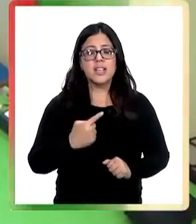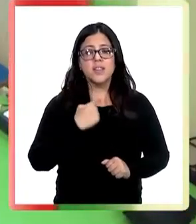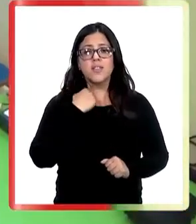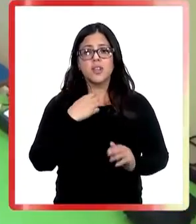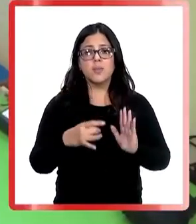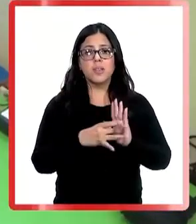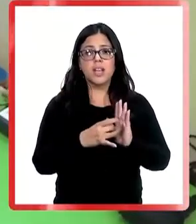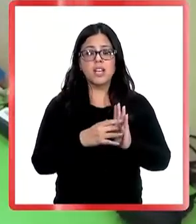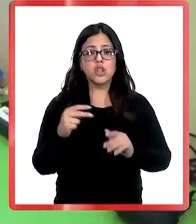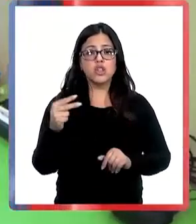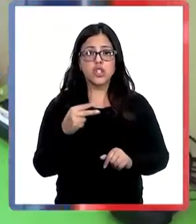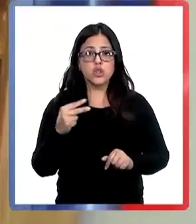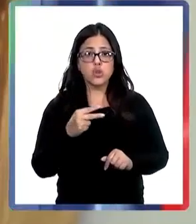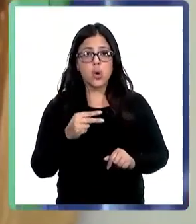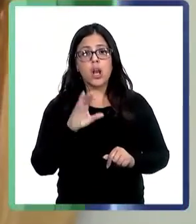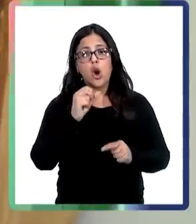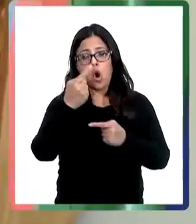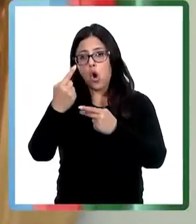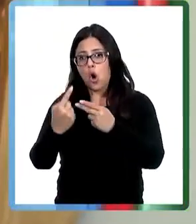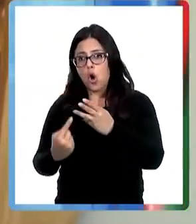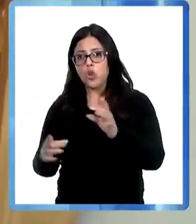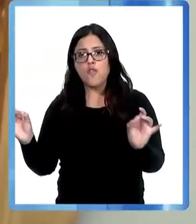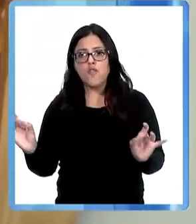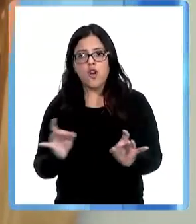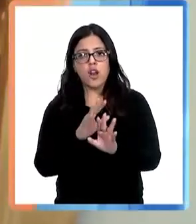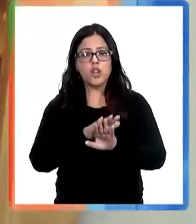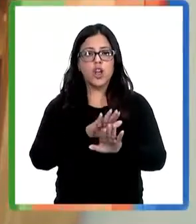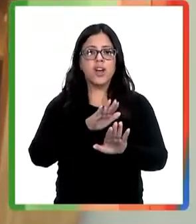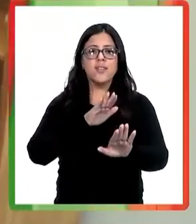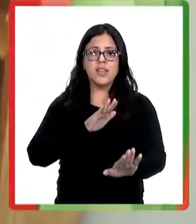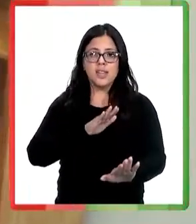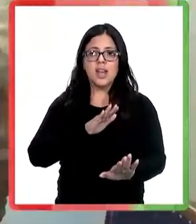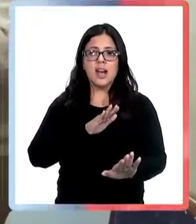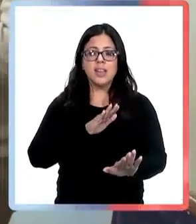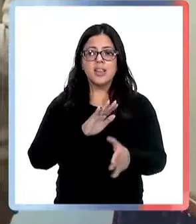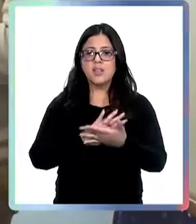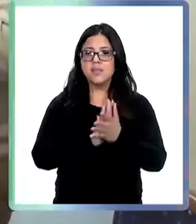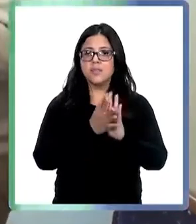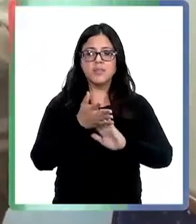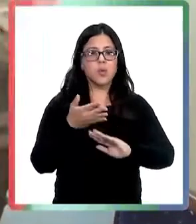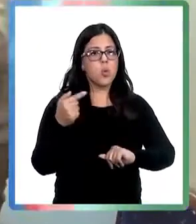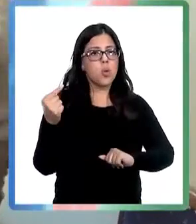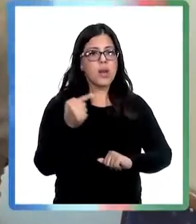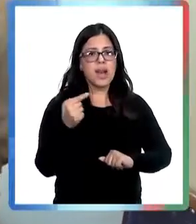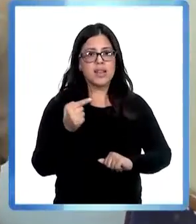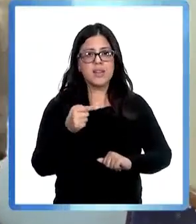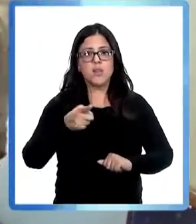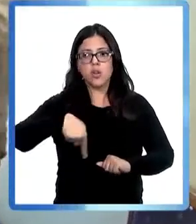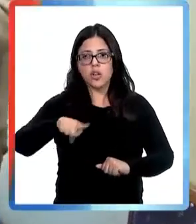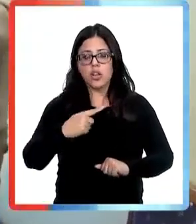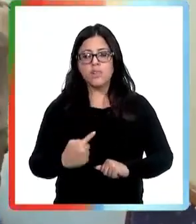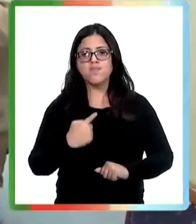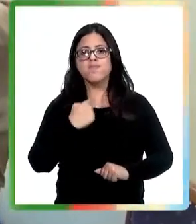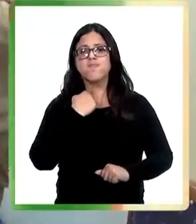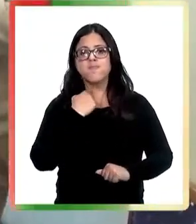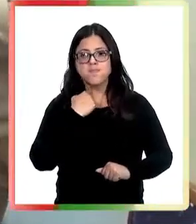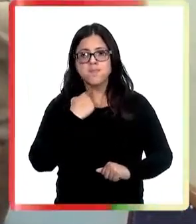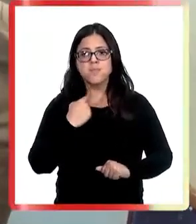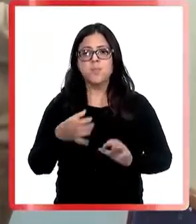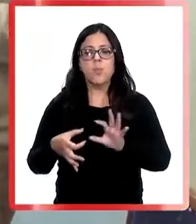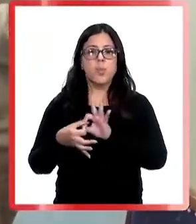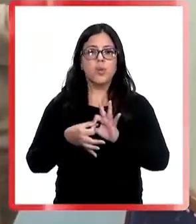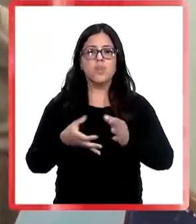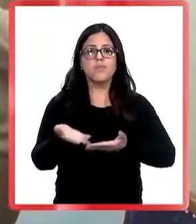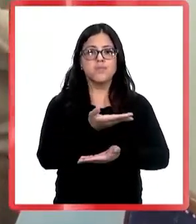consecuencia negativa que estos pueden sufrir con ocasión de su interacción en calidad de víctimas con las personas o instituciones que